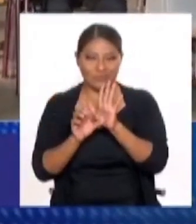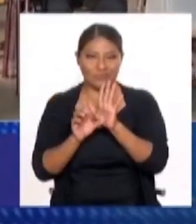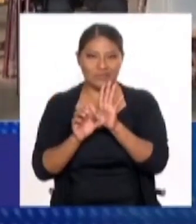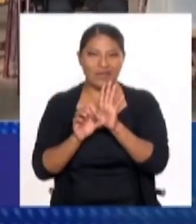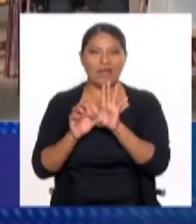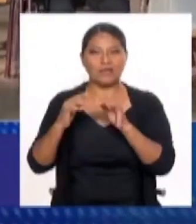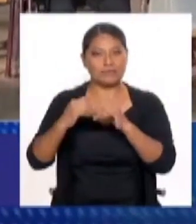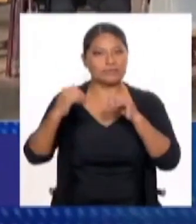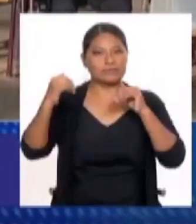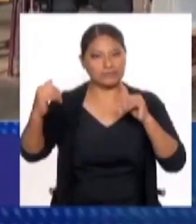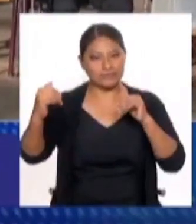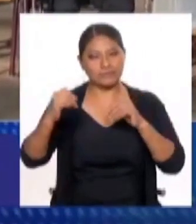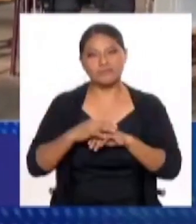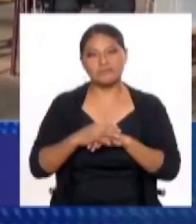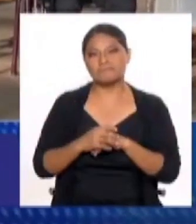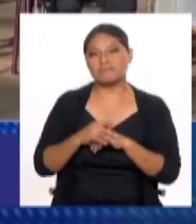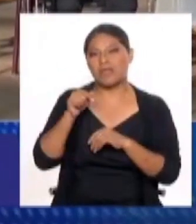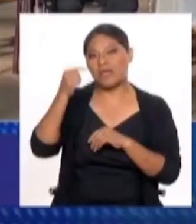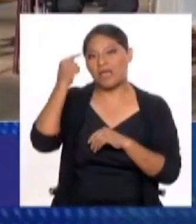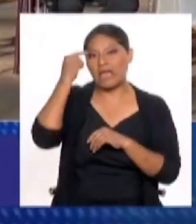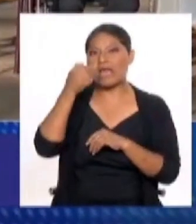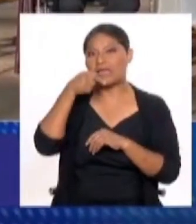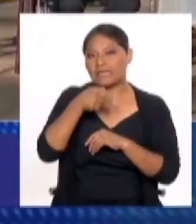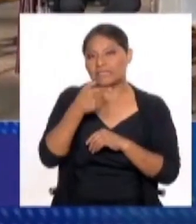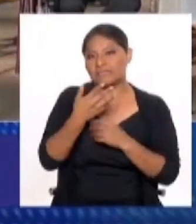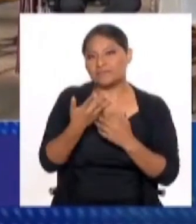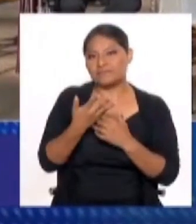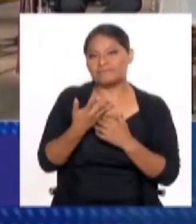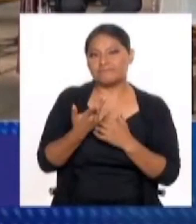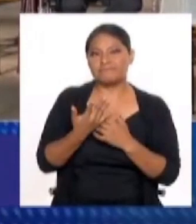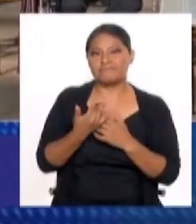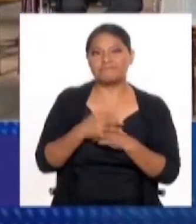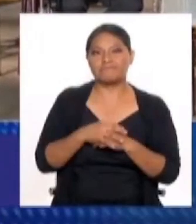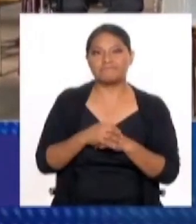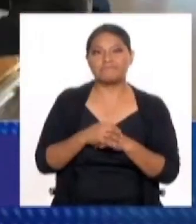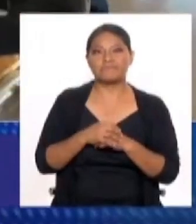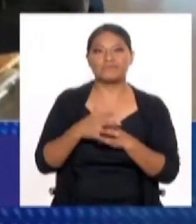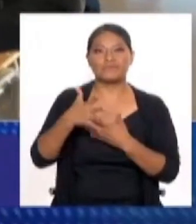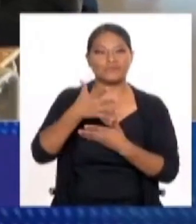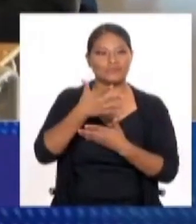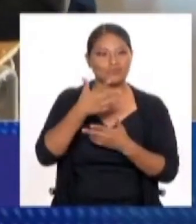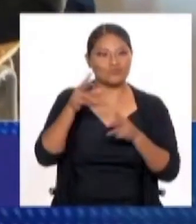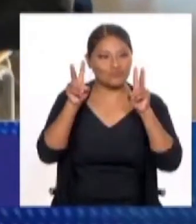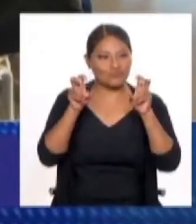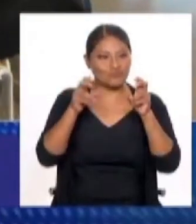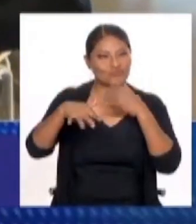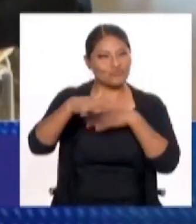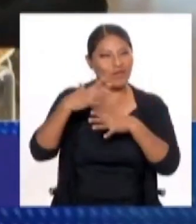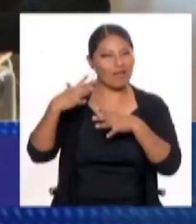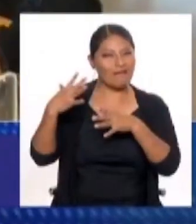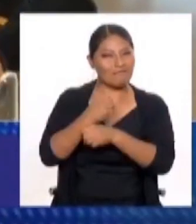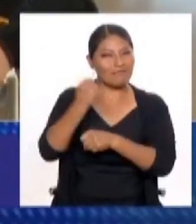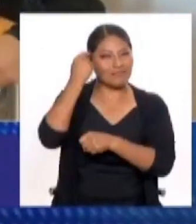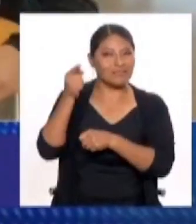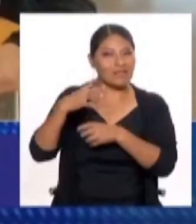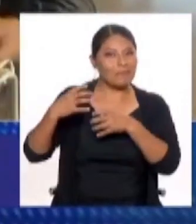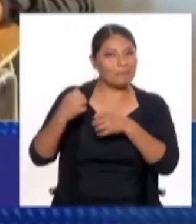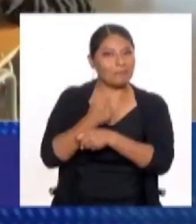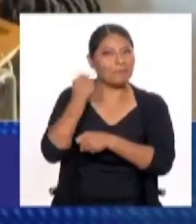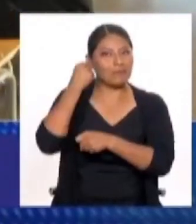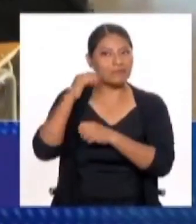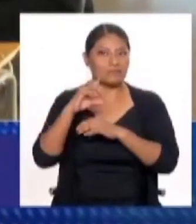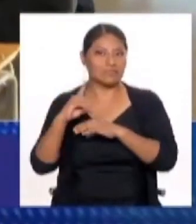Me parece que hay una reflexión, o sea, tiene este fenómeno de la victoria, como tú bien dices, de